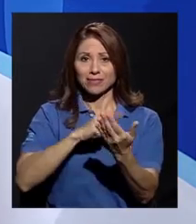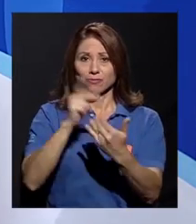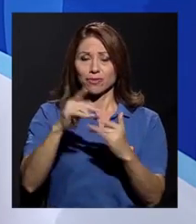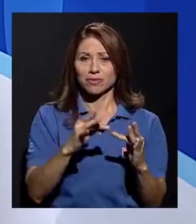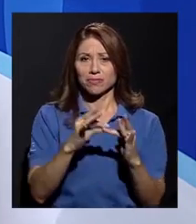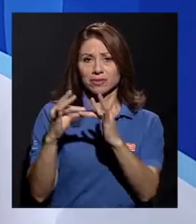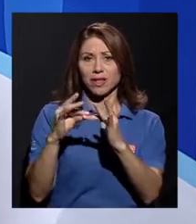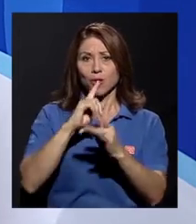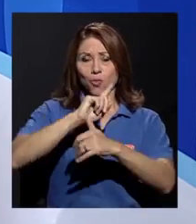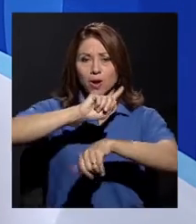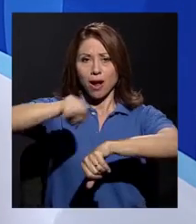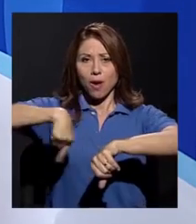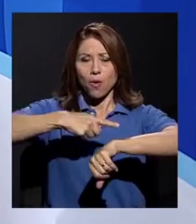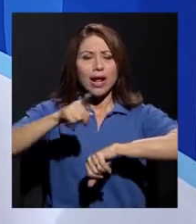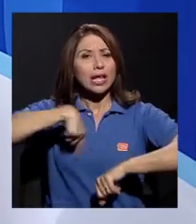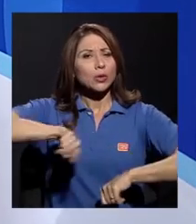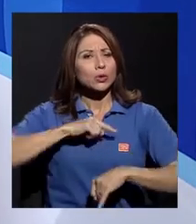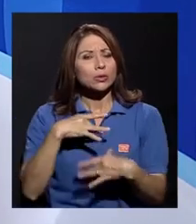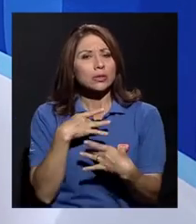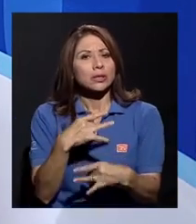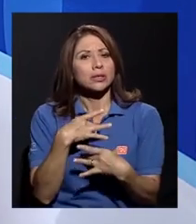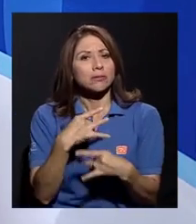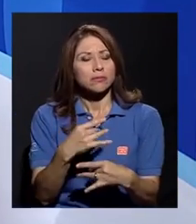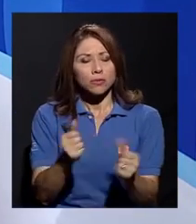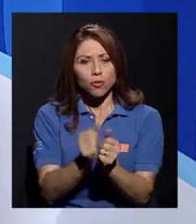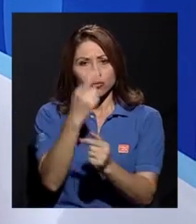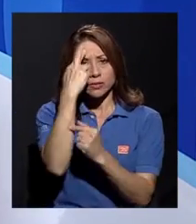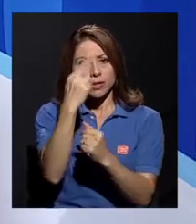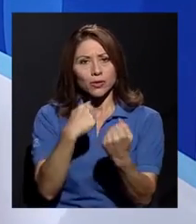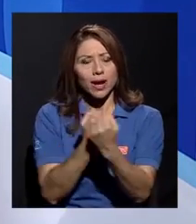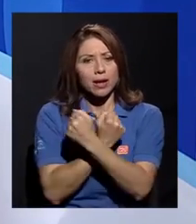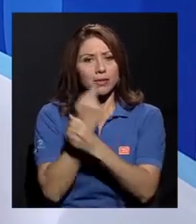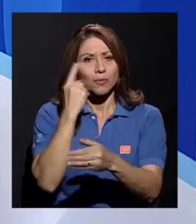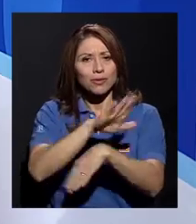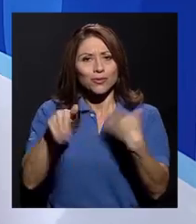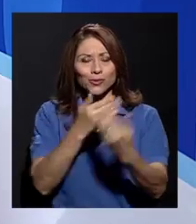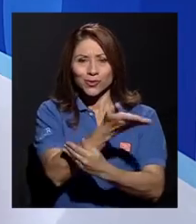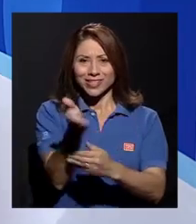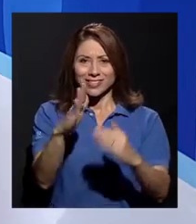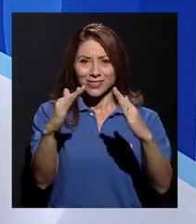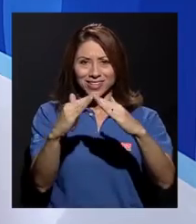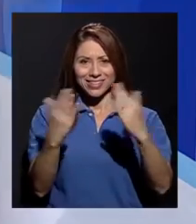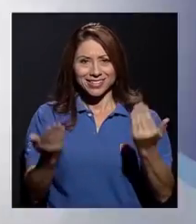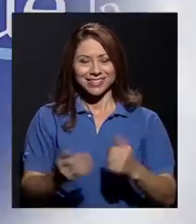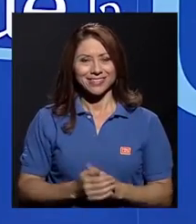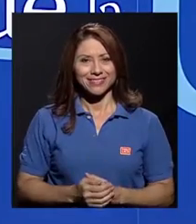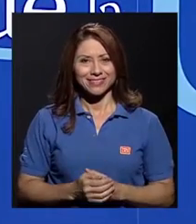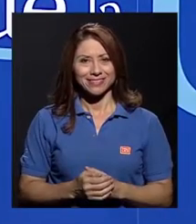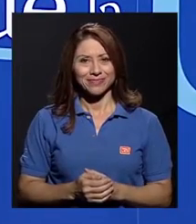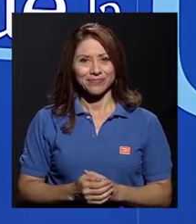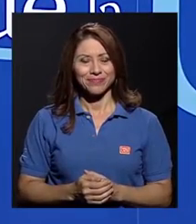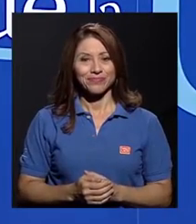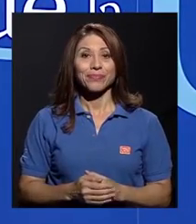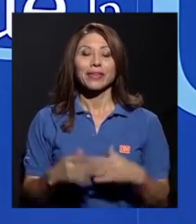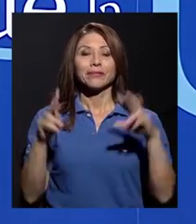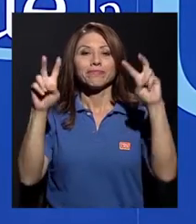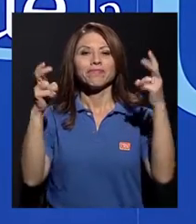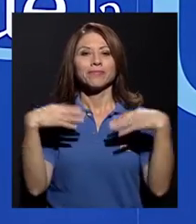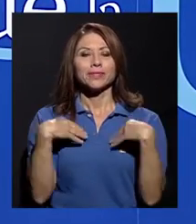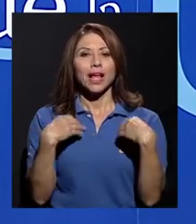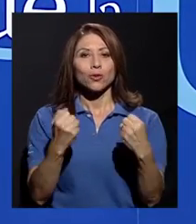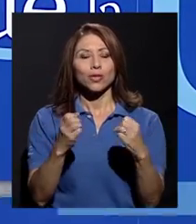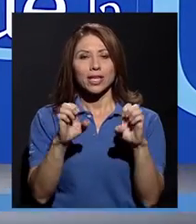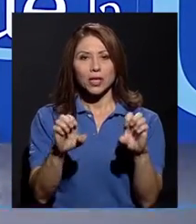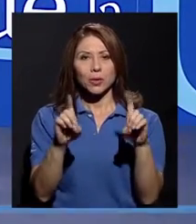que hemos producido con mucho interés, con mucho respeto y con mucho cariño para todos ustedes allá en sus casas. Salud y educación